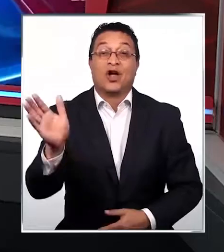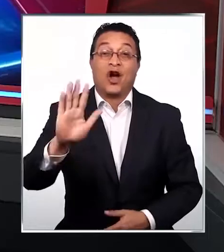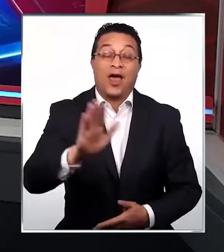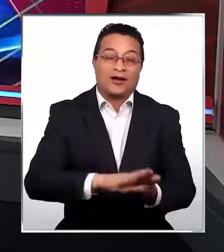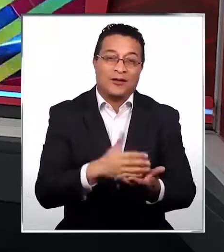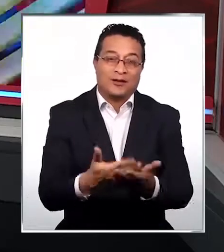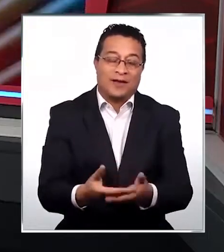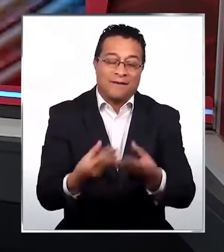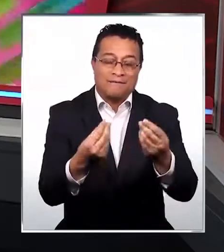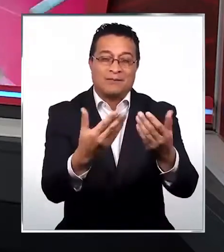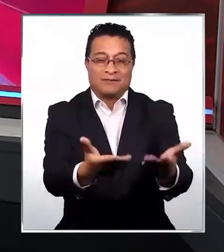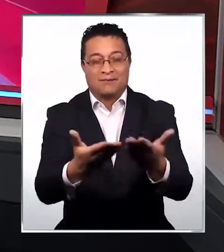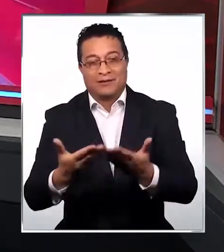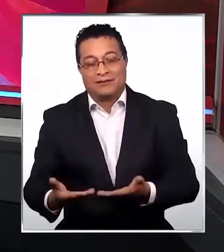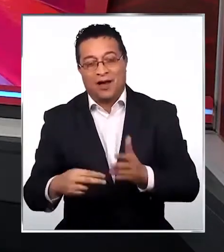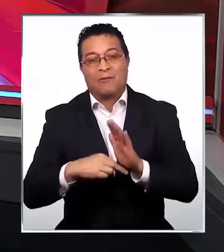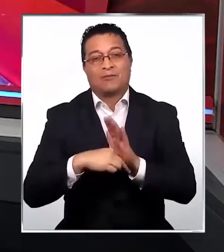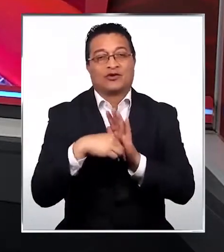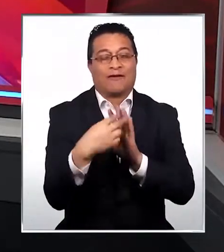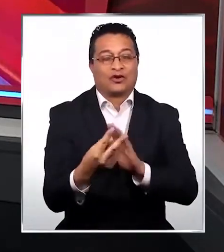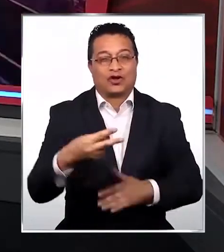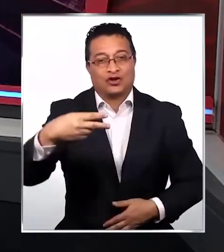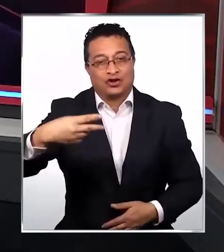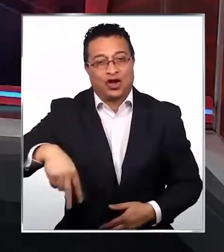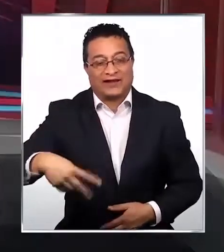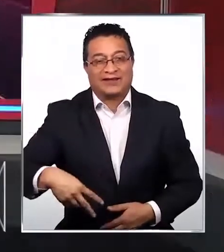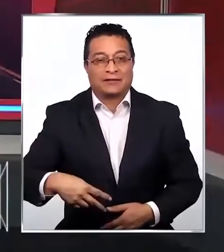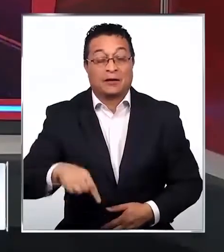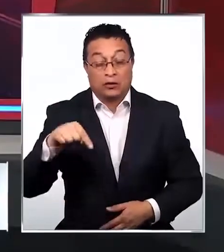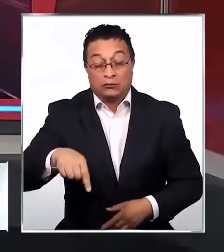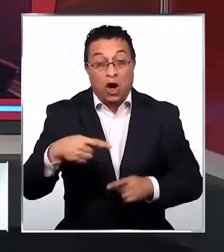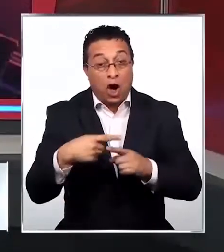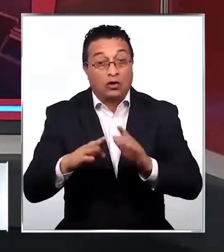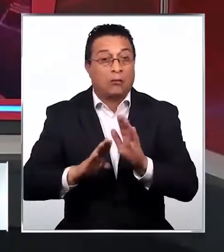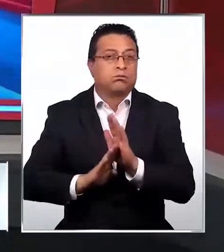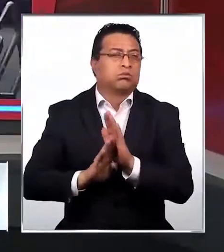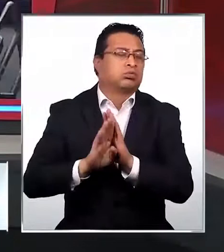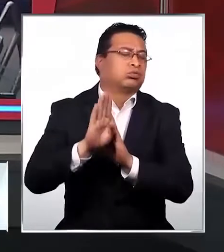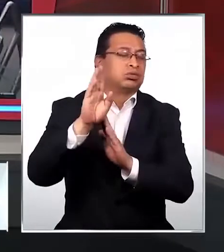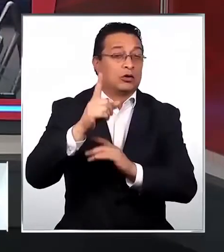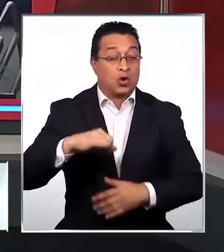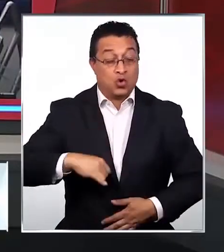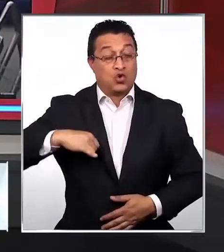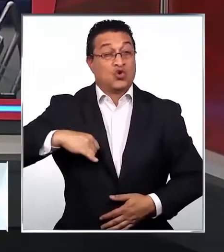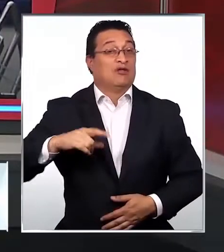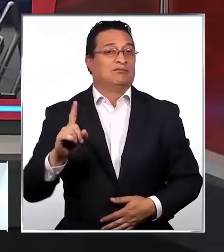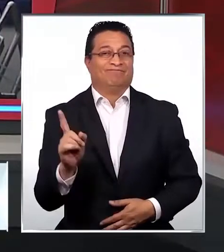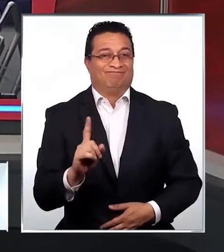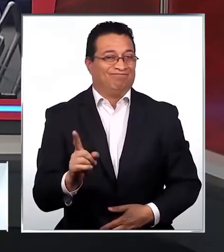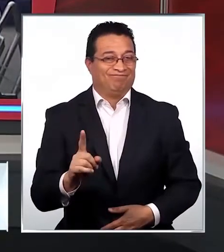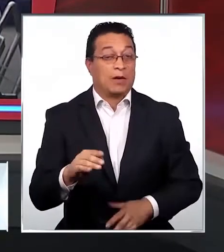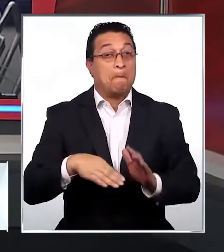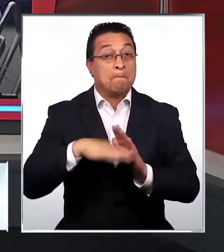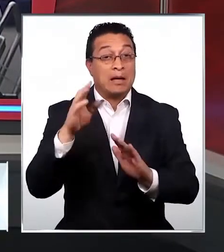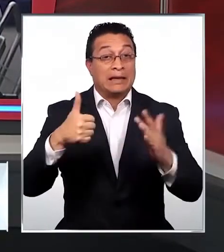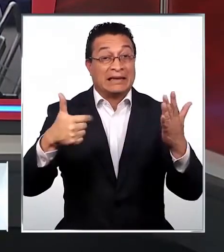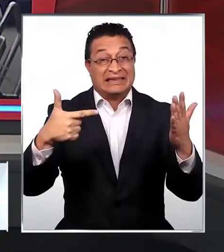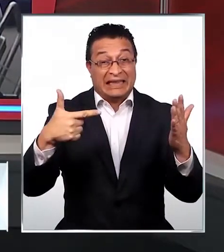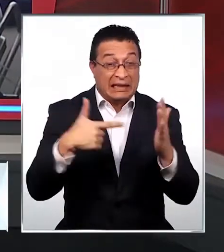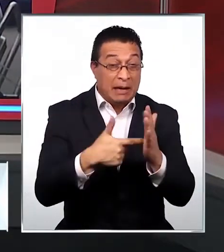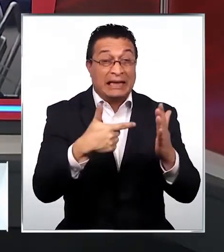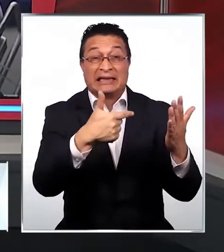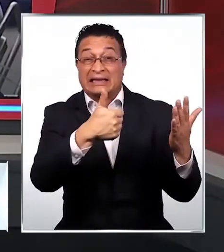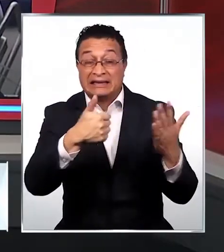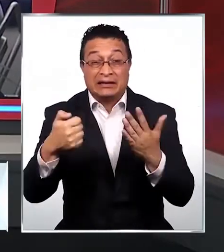Hola, ¿cómo están? Les damos la bienvenida a Portavoz Noticias. Este es otro récord que no nos enorgullece. Más de 7.600